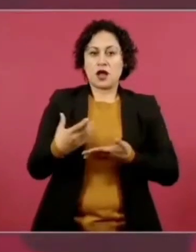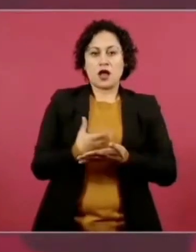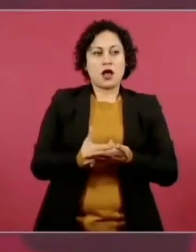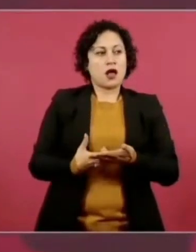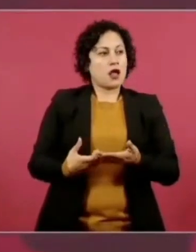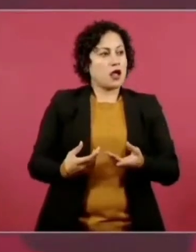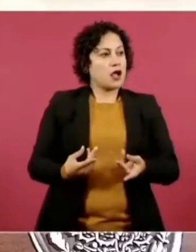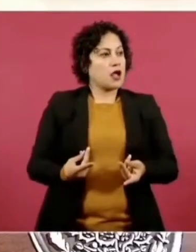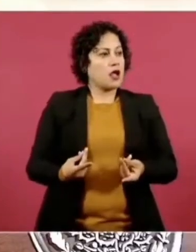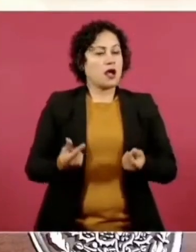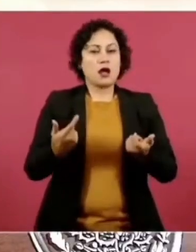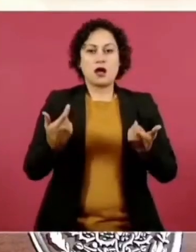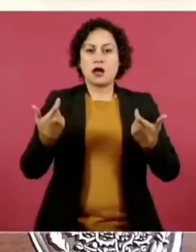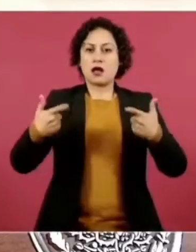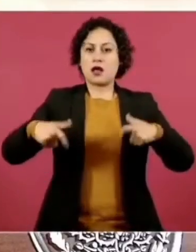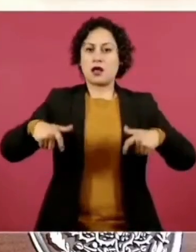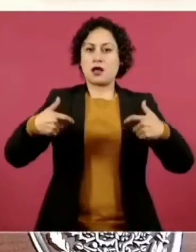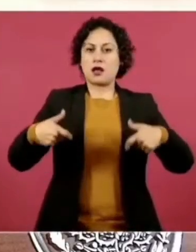¿Qué tenis se pone?